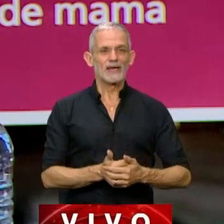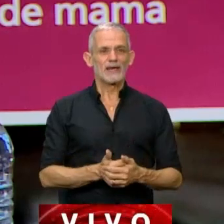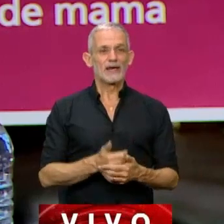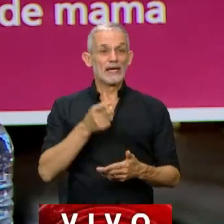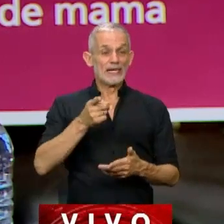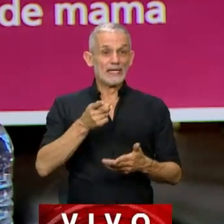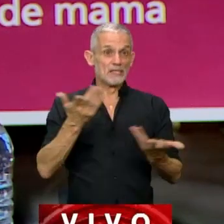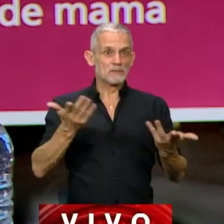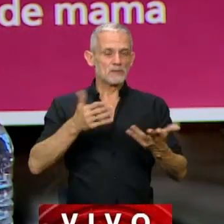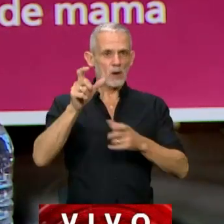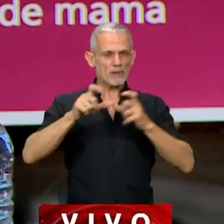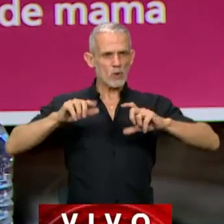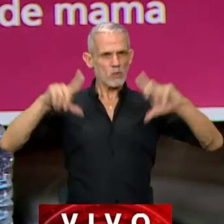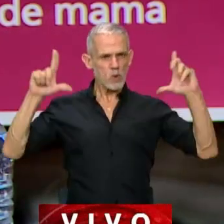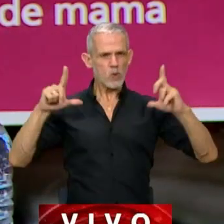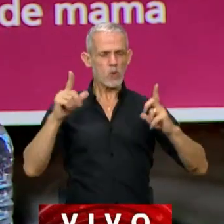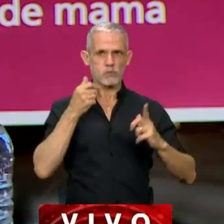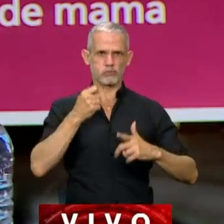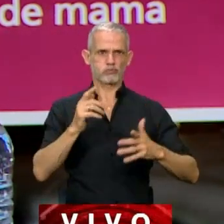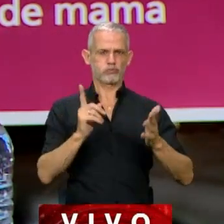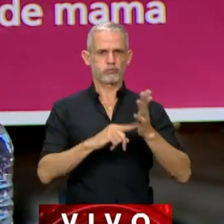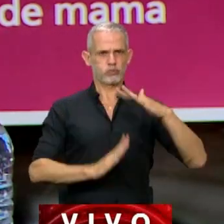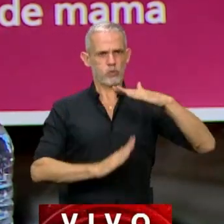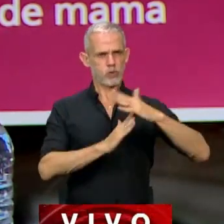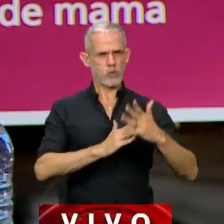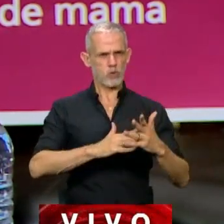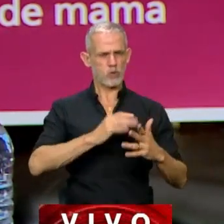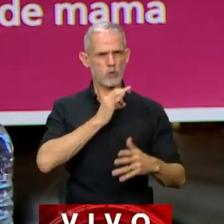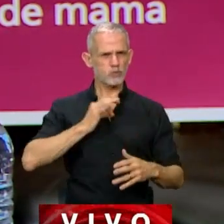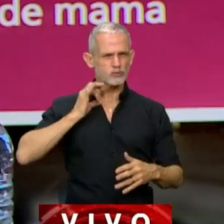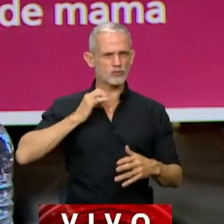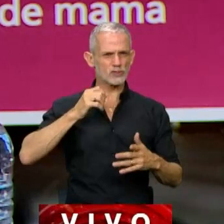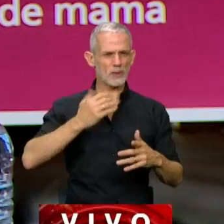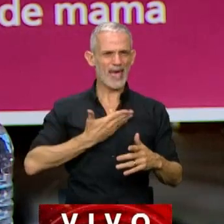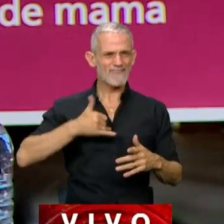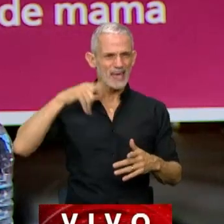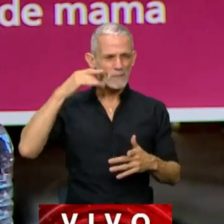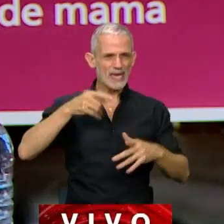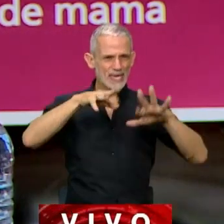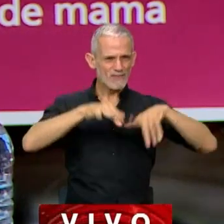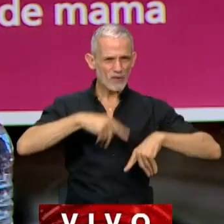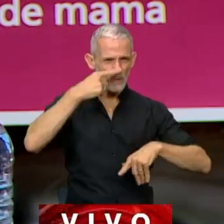figuras con responsabilidad, como la titular del Fondo Monetario Internacional, a partir del informe último,